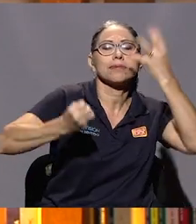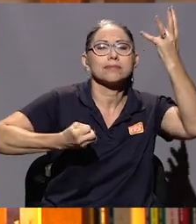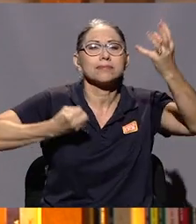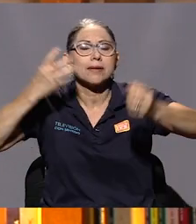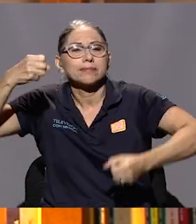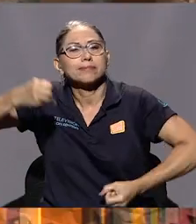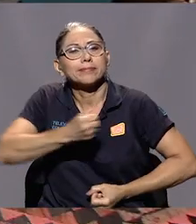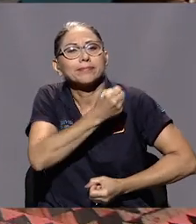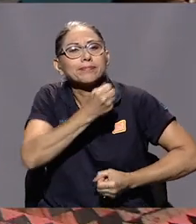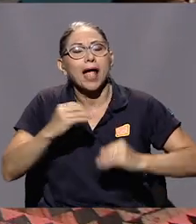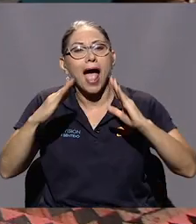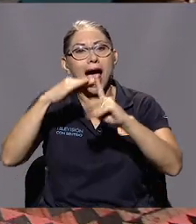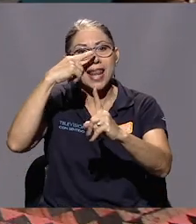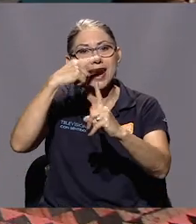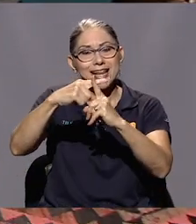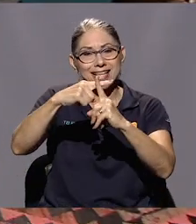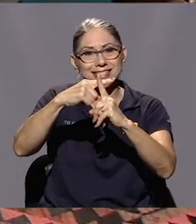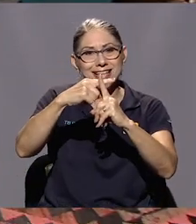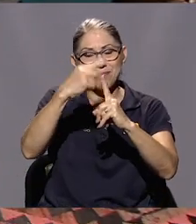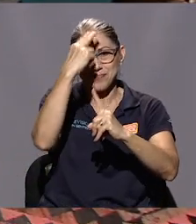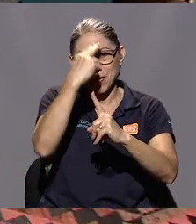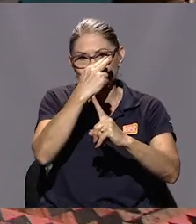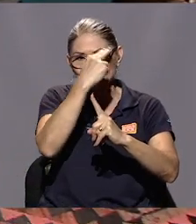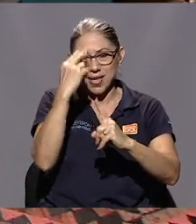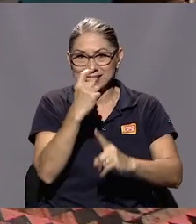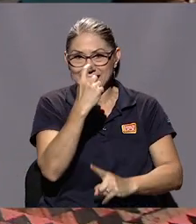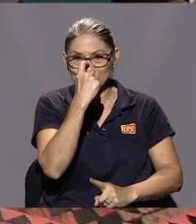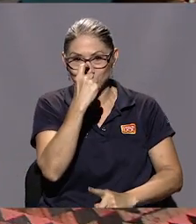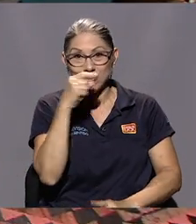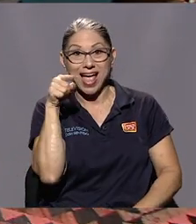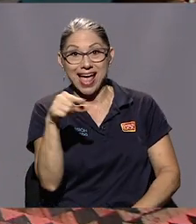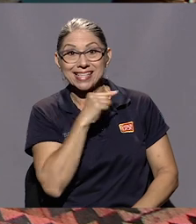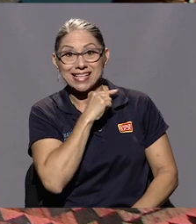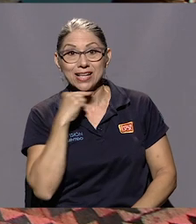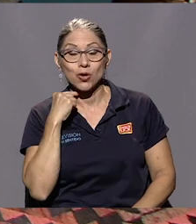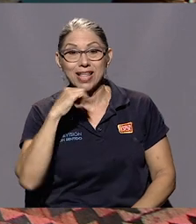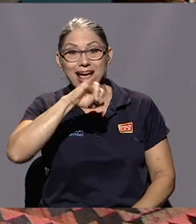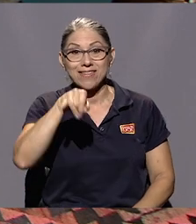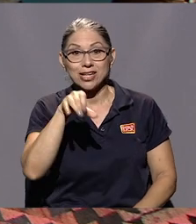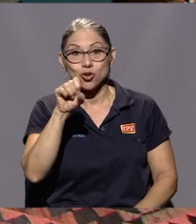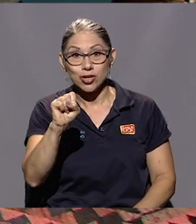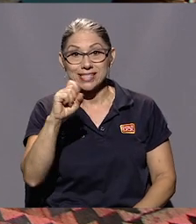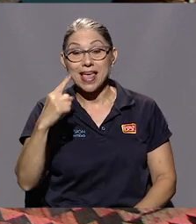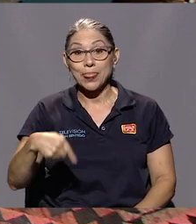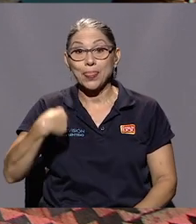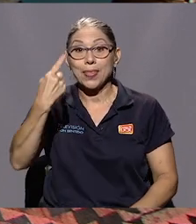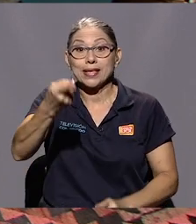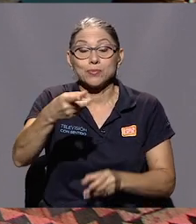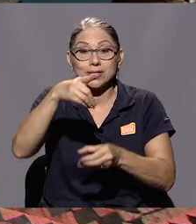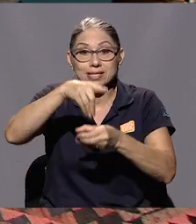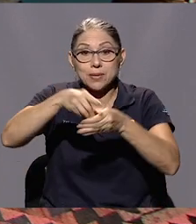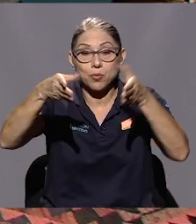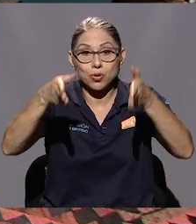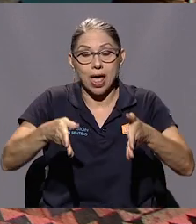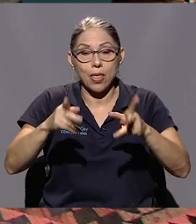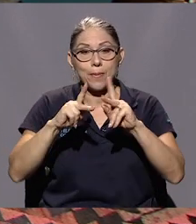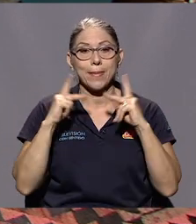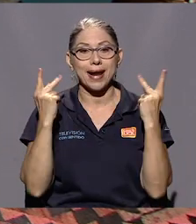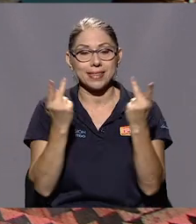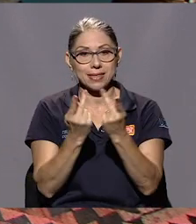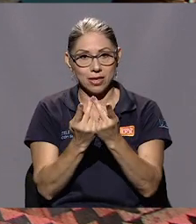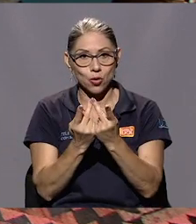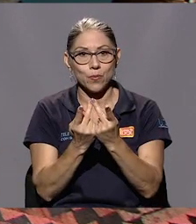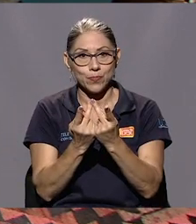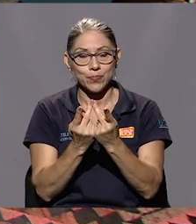a la iglesia de Escazú, que es donde era sacerdote Don Javier Solís, que luego fue diputado del